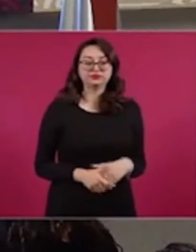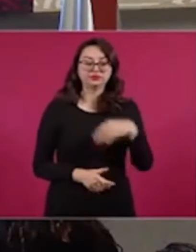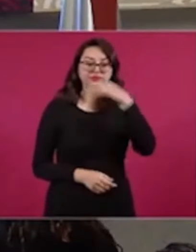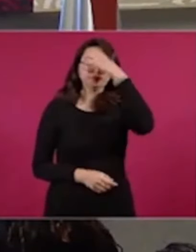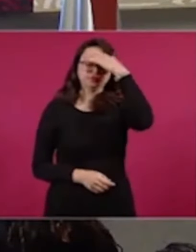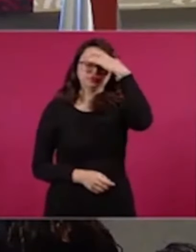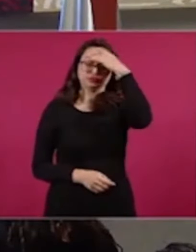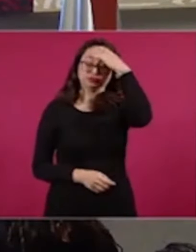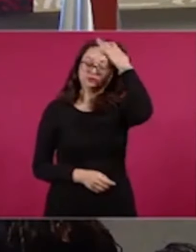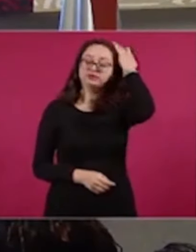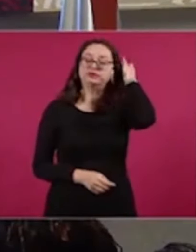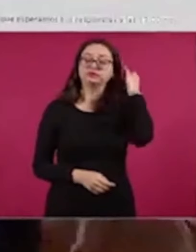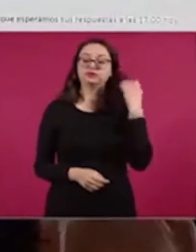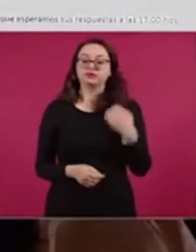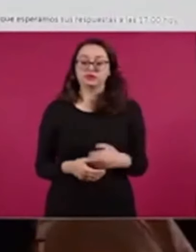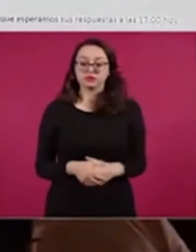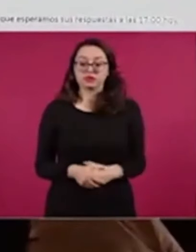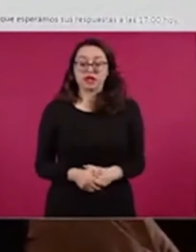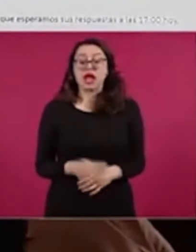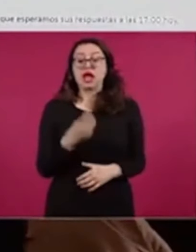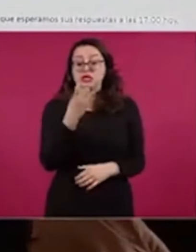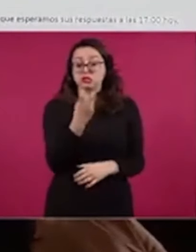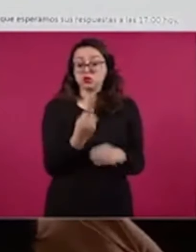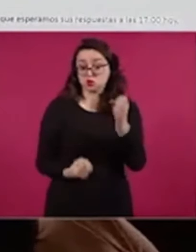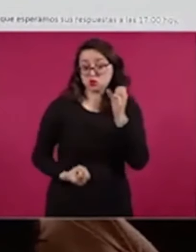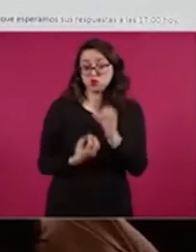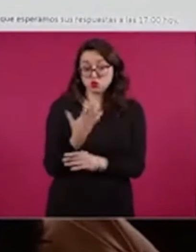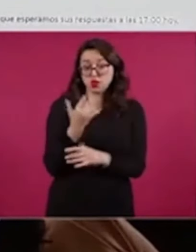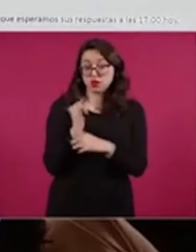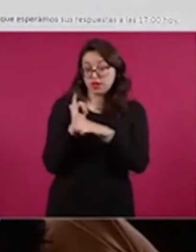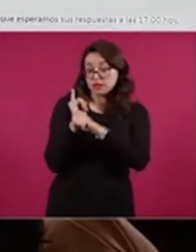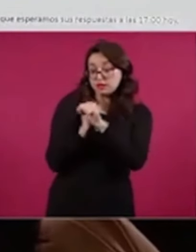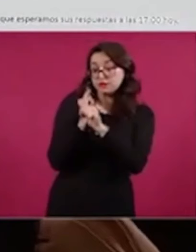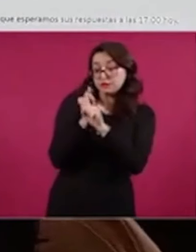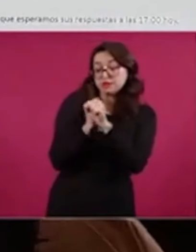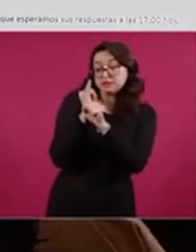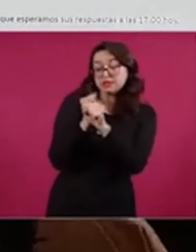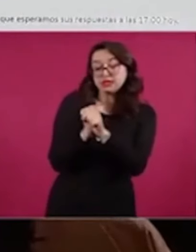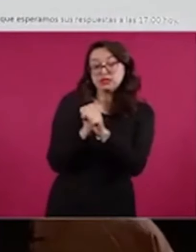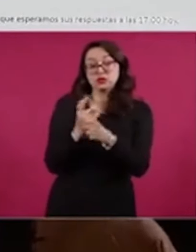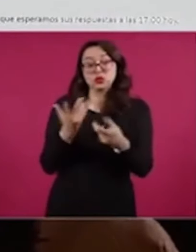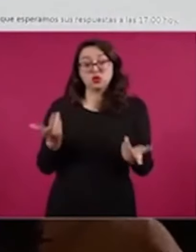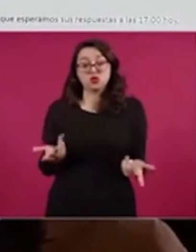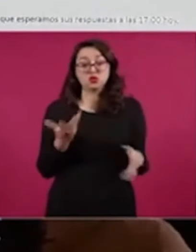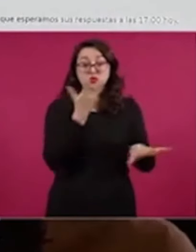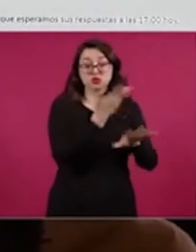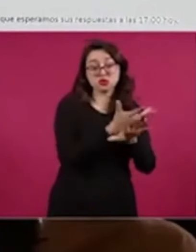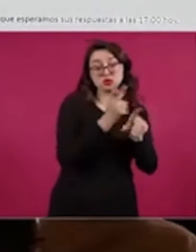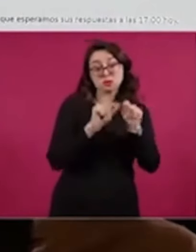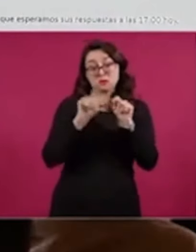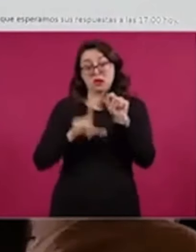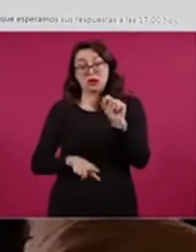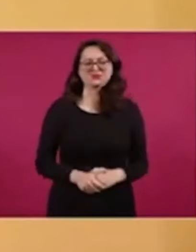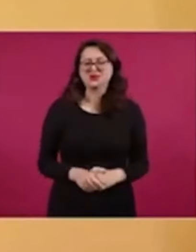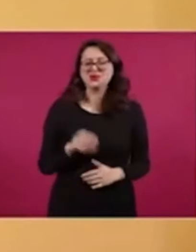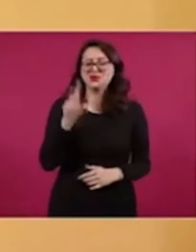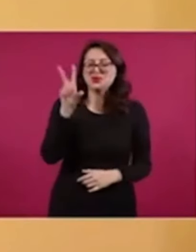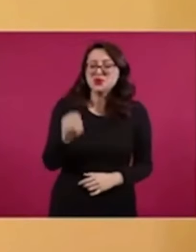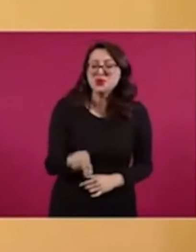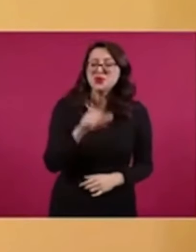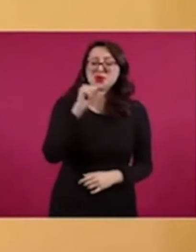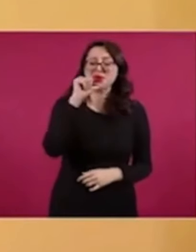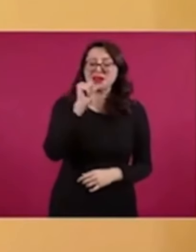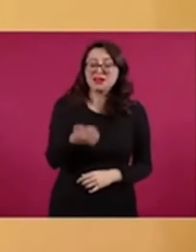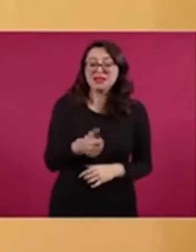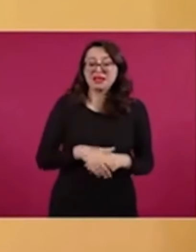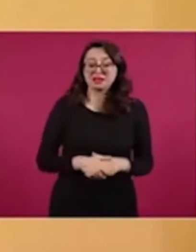relación podría afectar las relaciones bilaterales y los esfuerzos conjuntos entre ambos países? De ninguna manera, no pueden afectar. Si es que